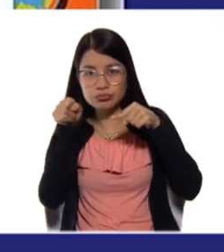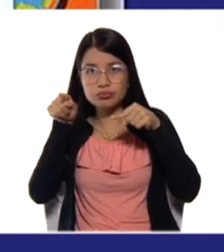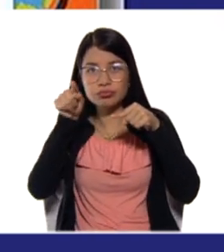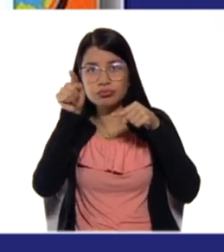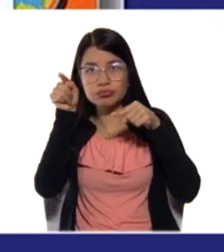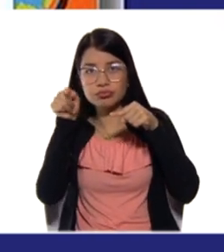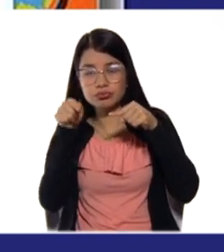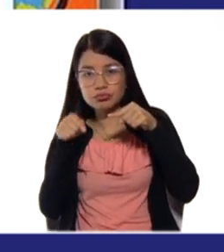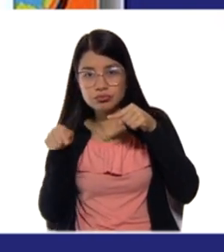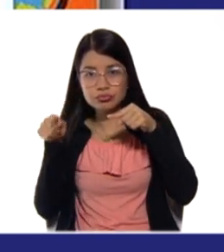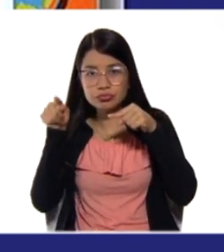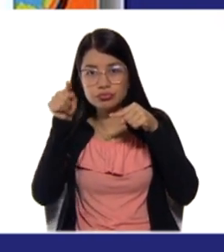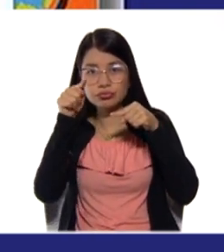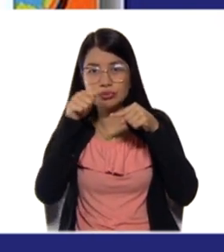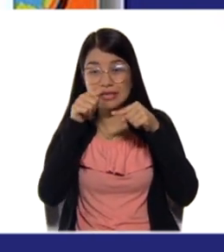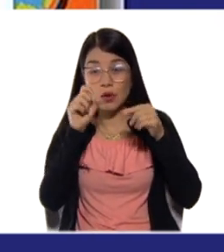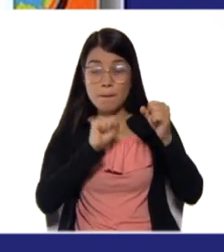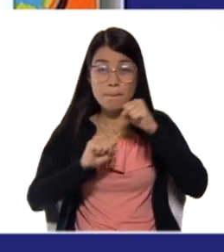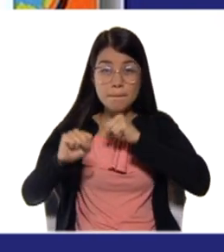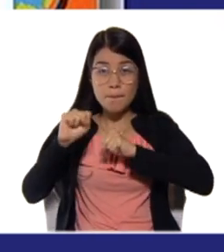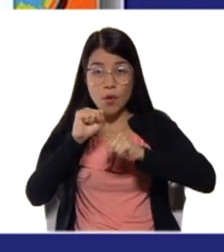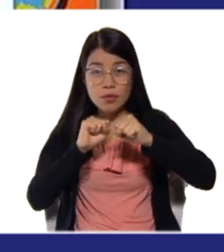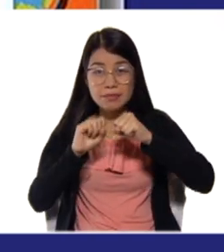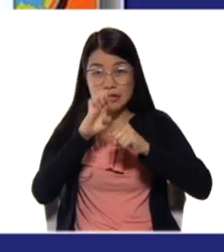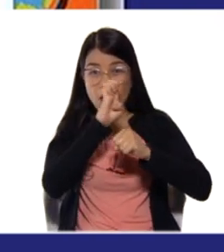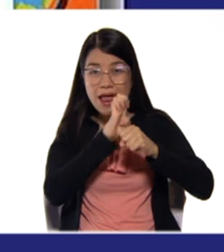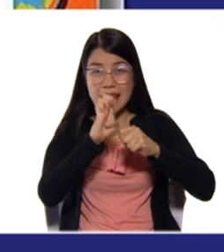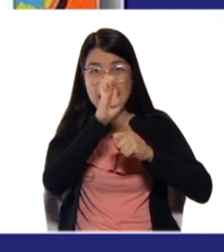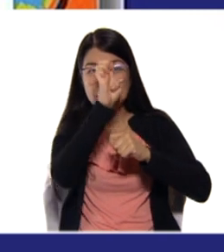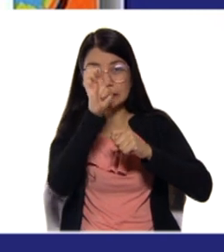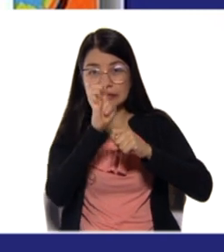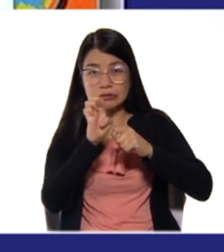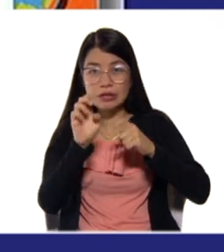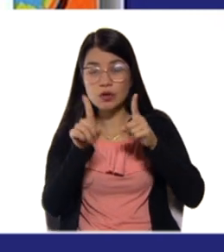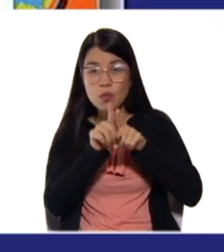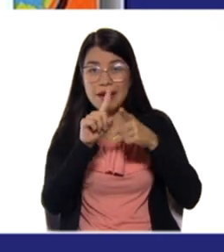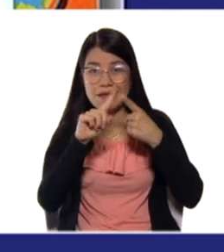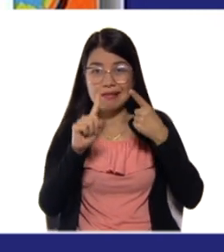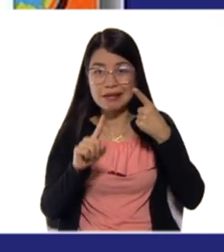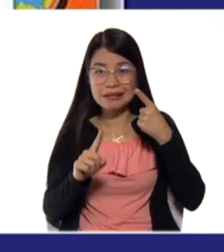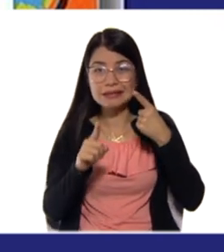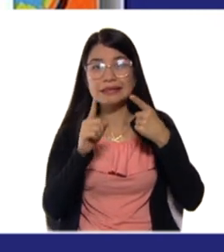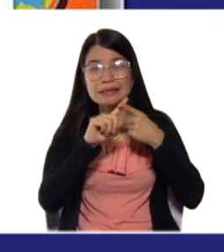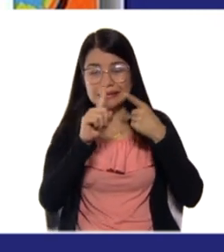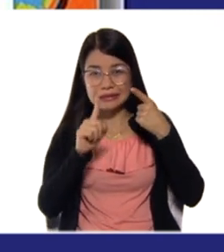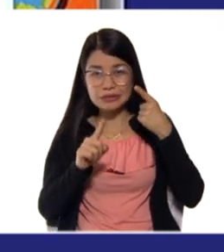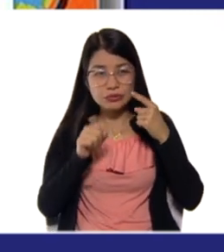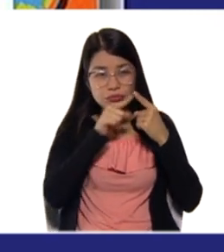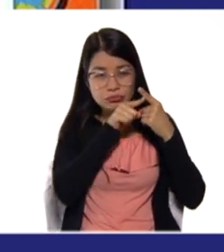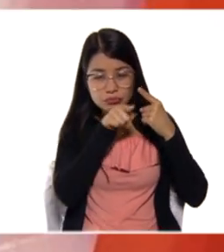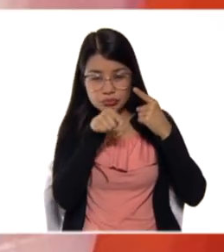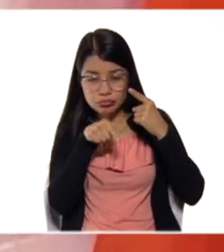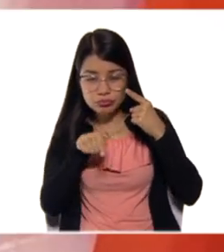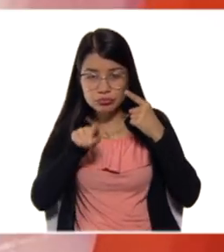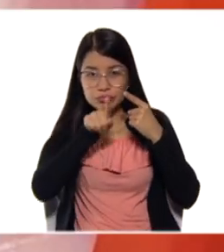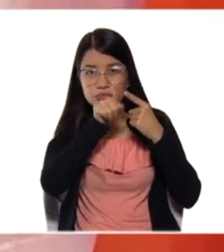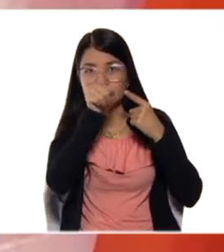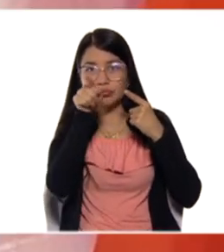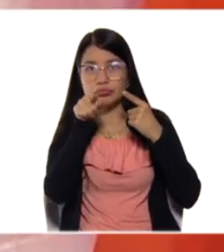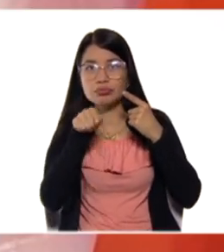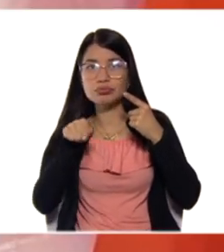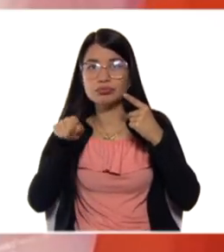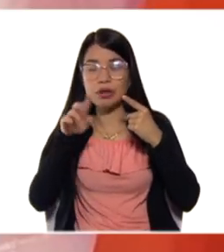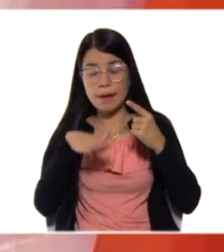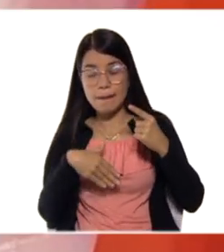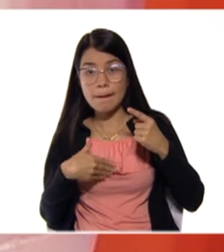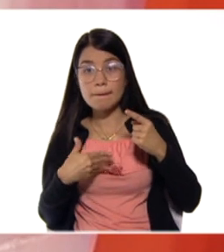Esos movimientos de electrones me generan una corriente eléctrica. Y se puede determinar a